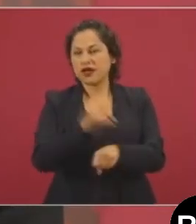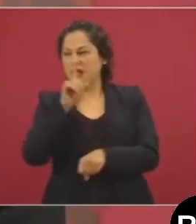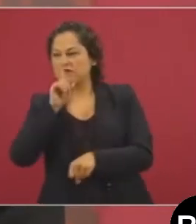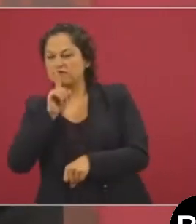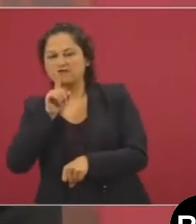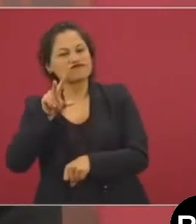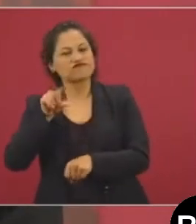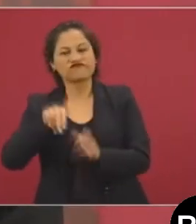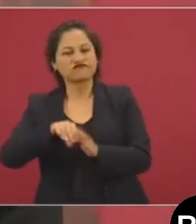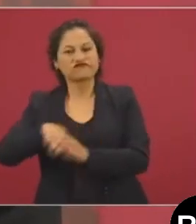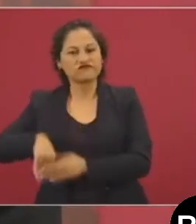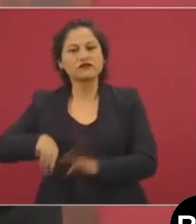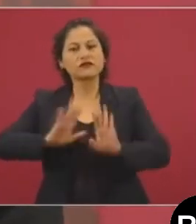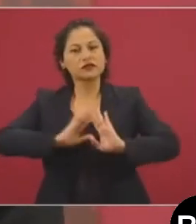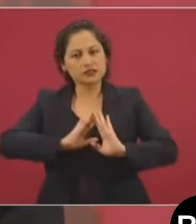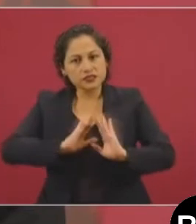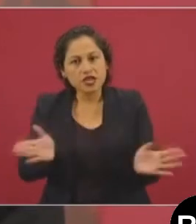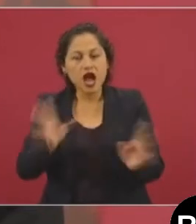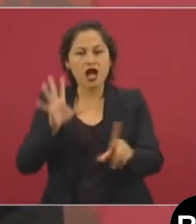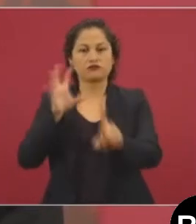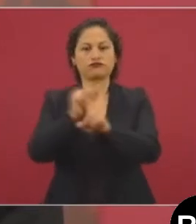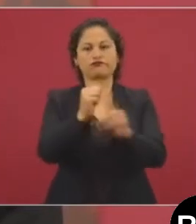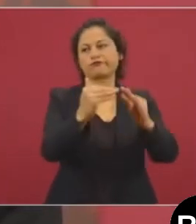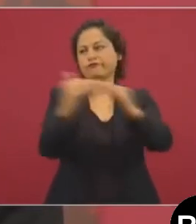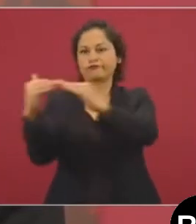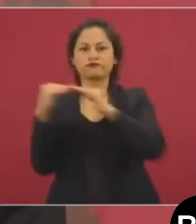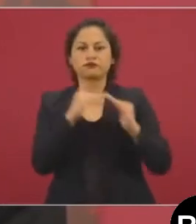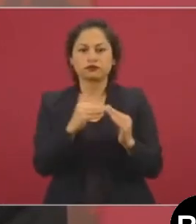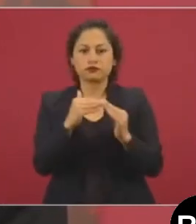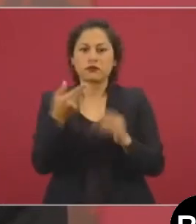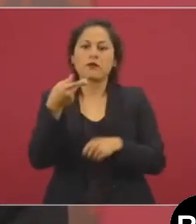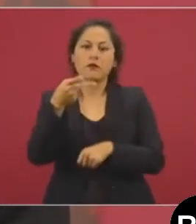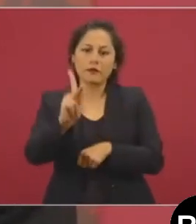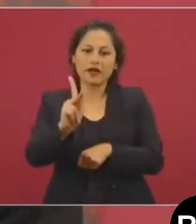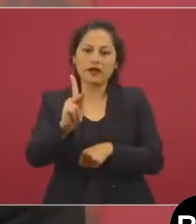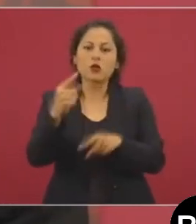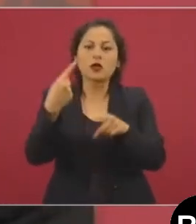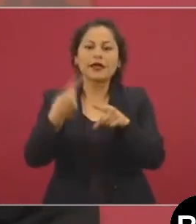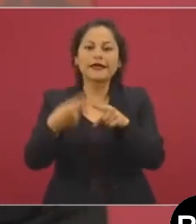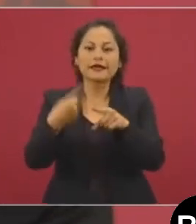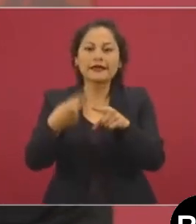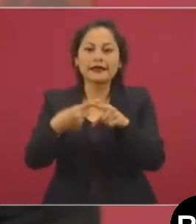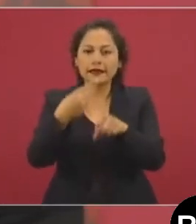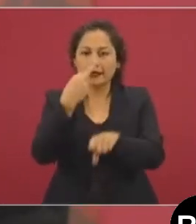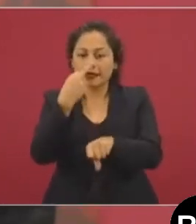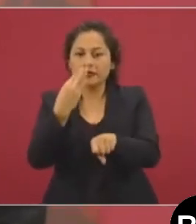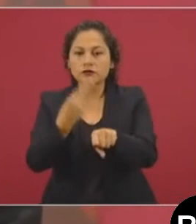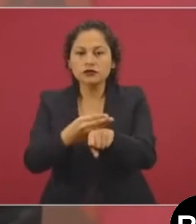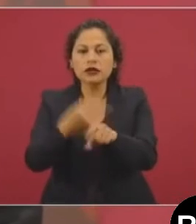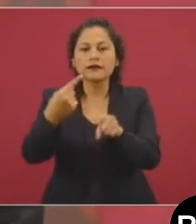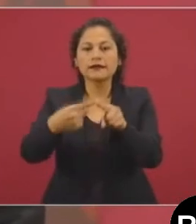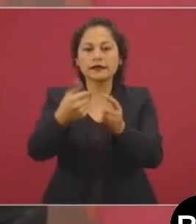Sólo con la gente podemos garantizar que las elecciones sean limpias y libres.